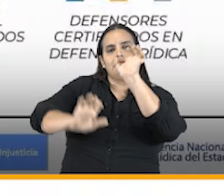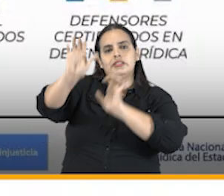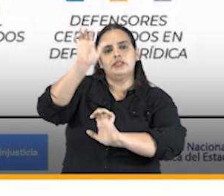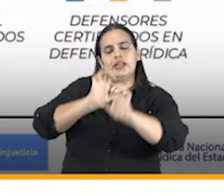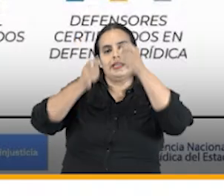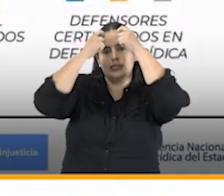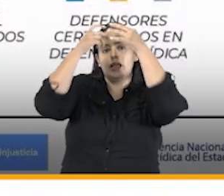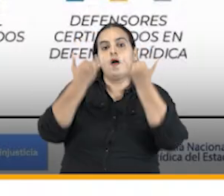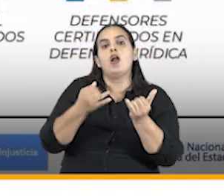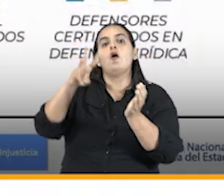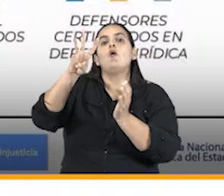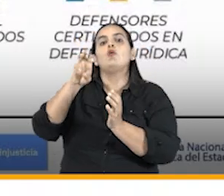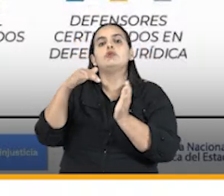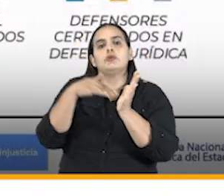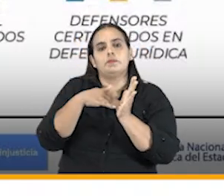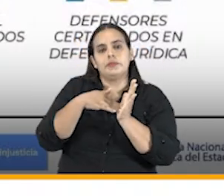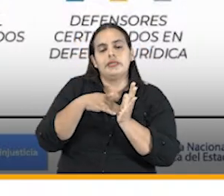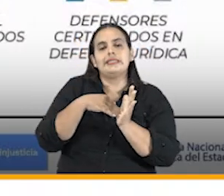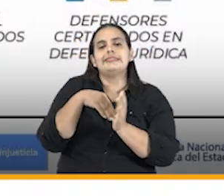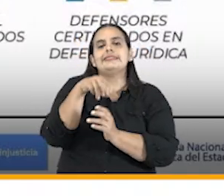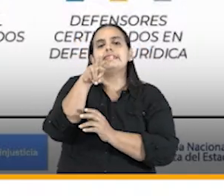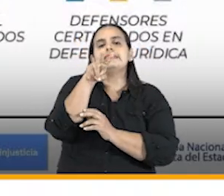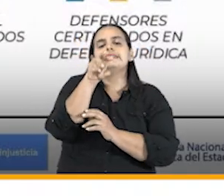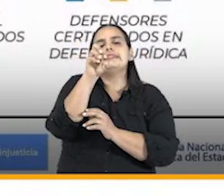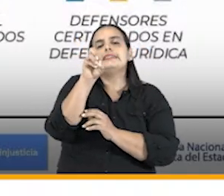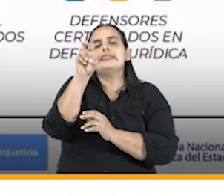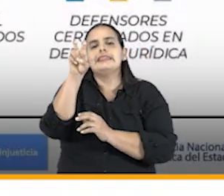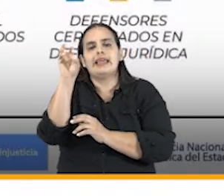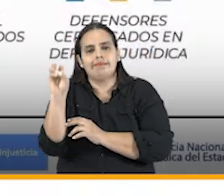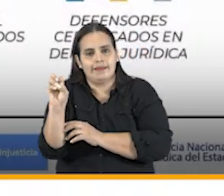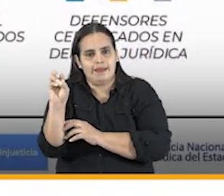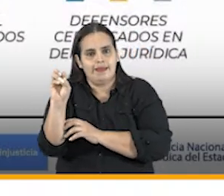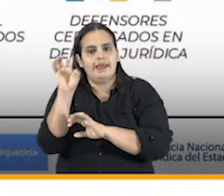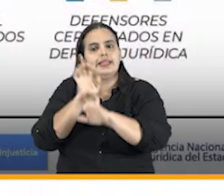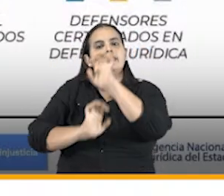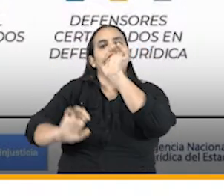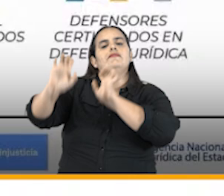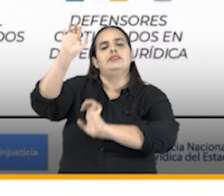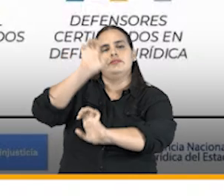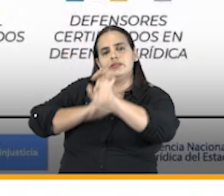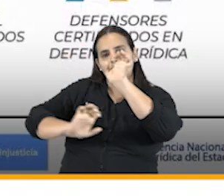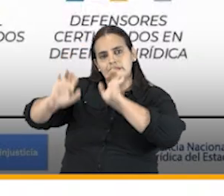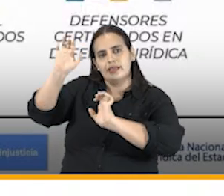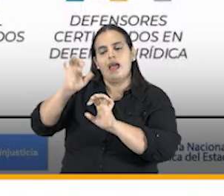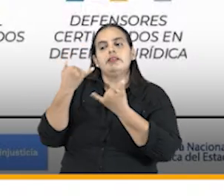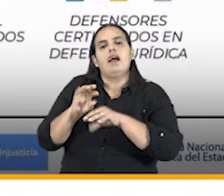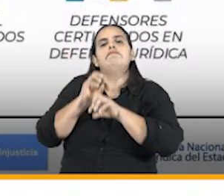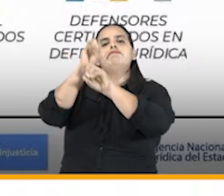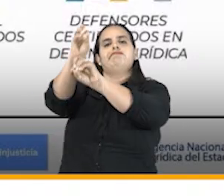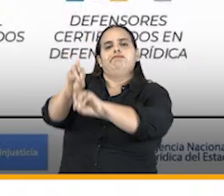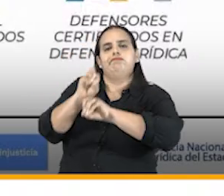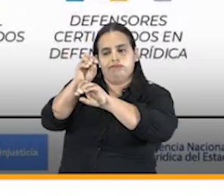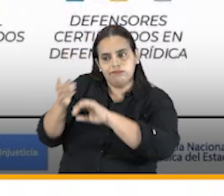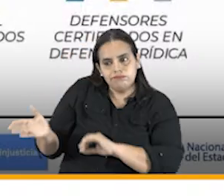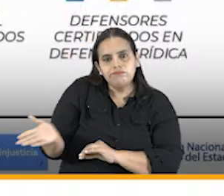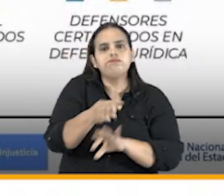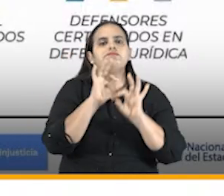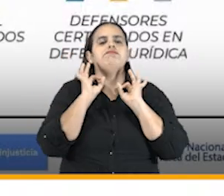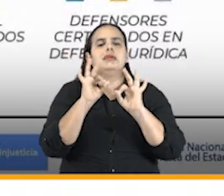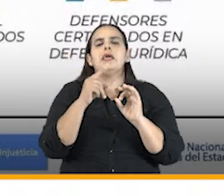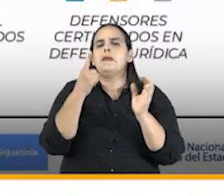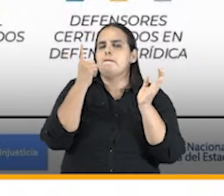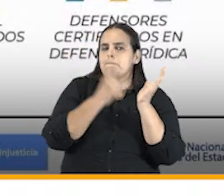,070 defensores capacitados así como 1,800